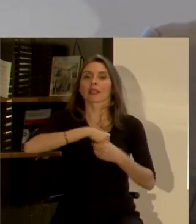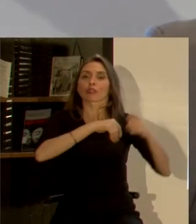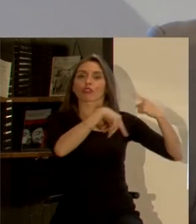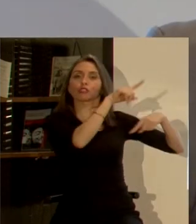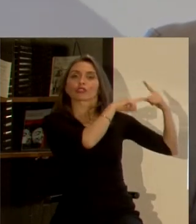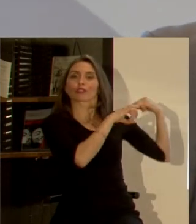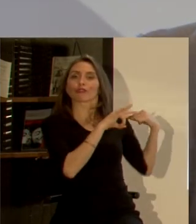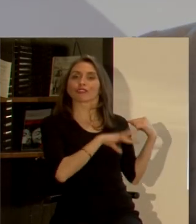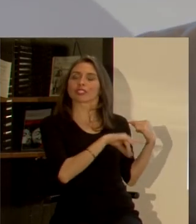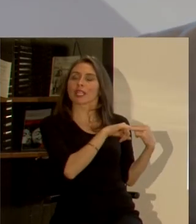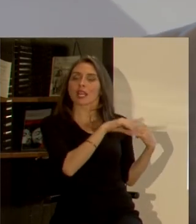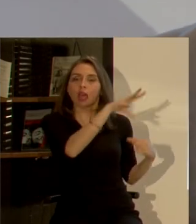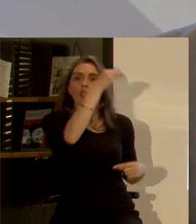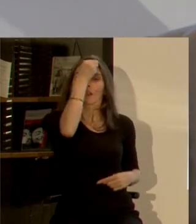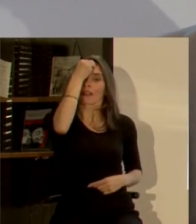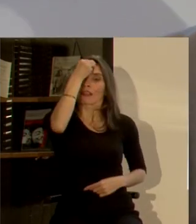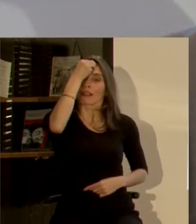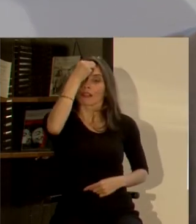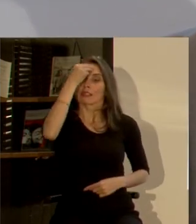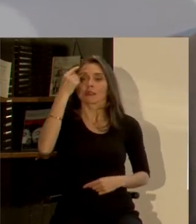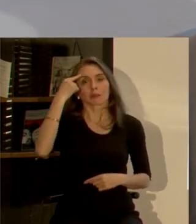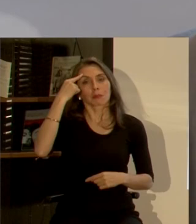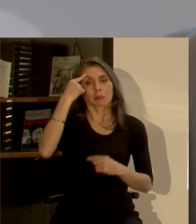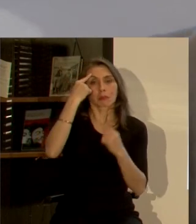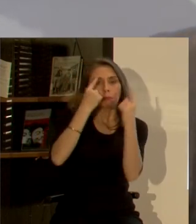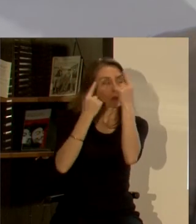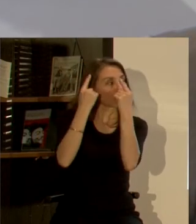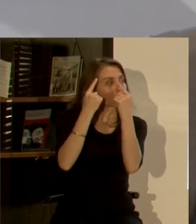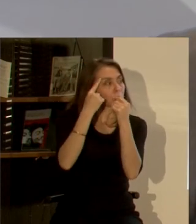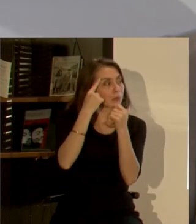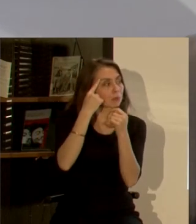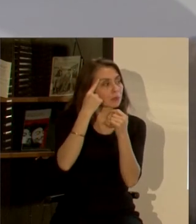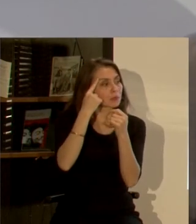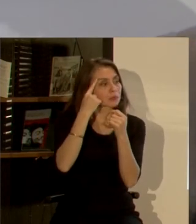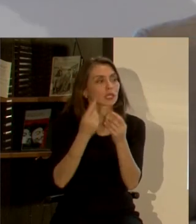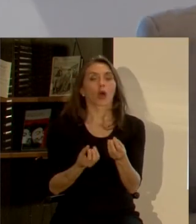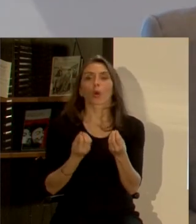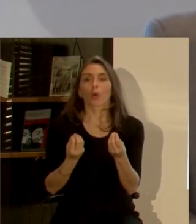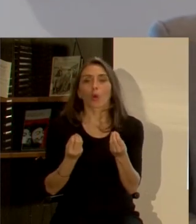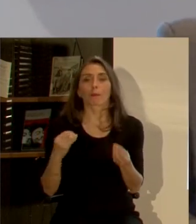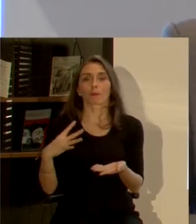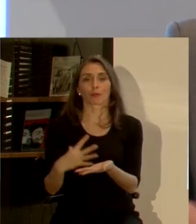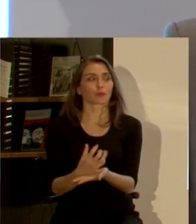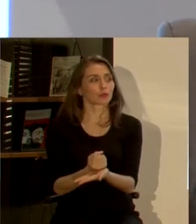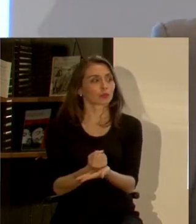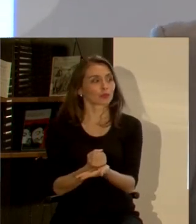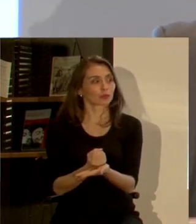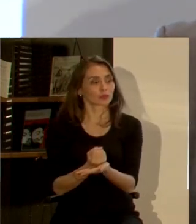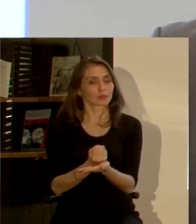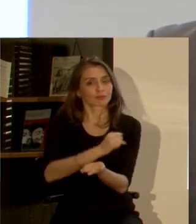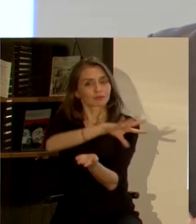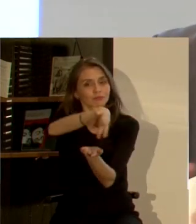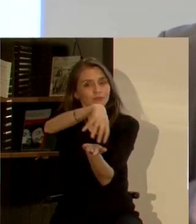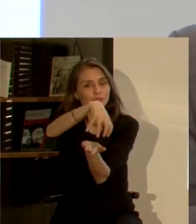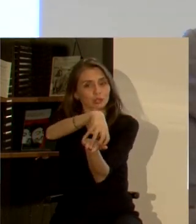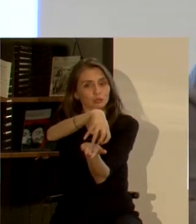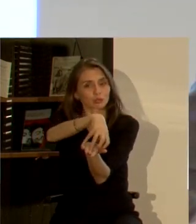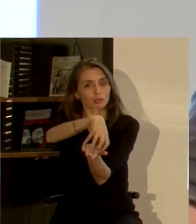historia y uno podría pensar de manera a la rápida de que cómo logramos una ciudad